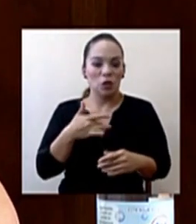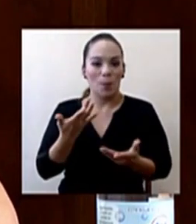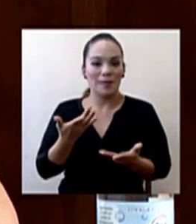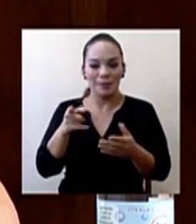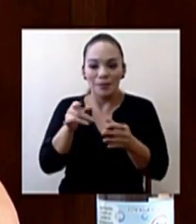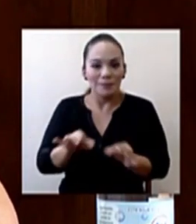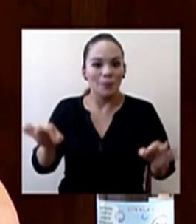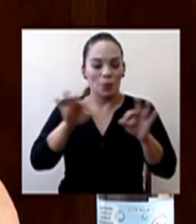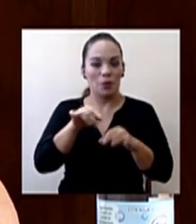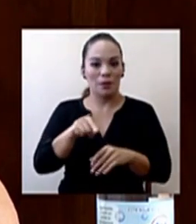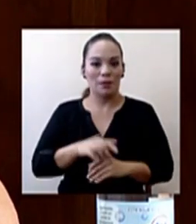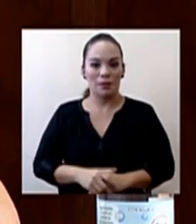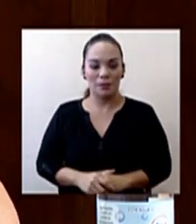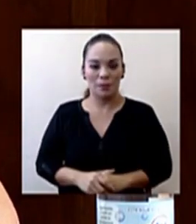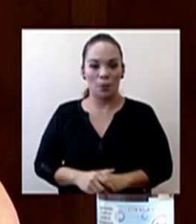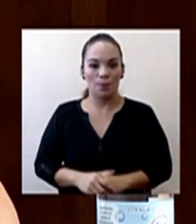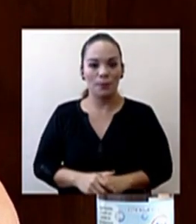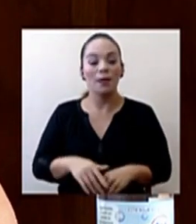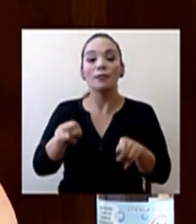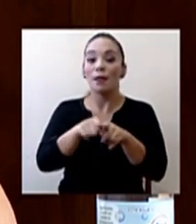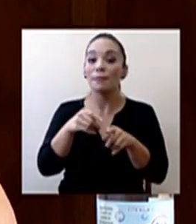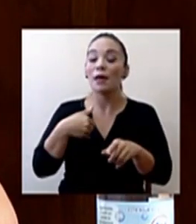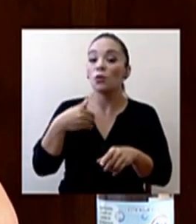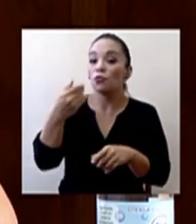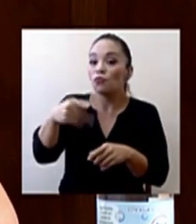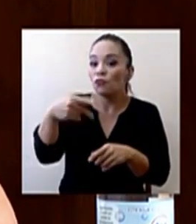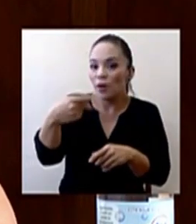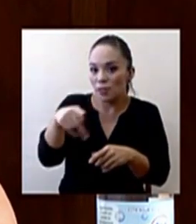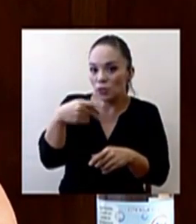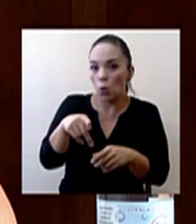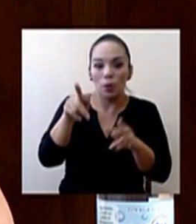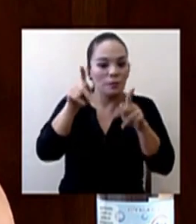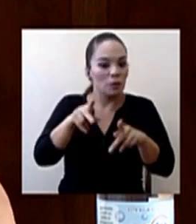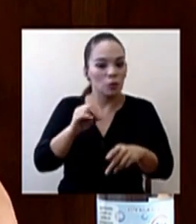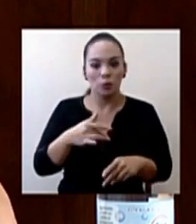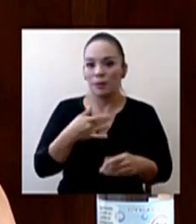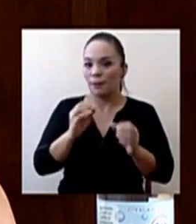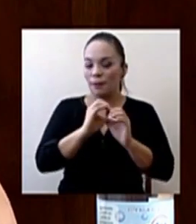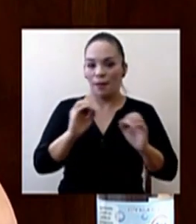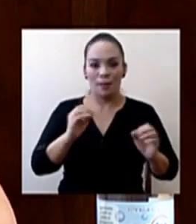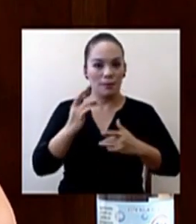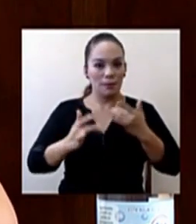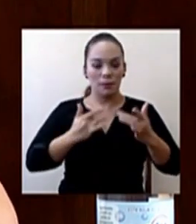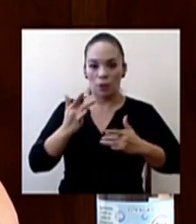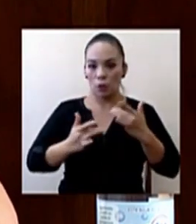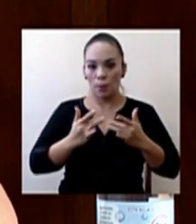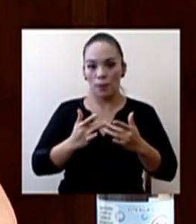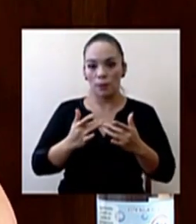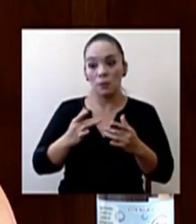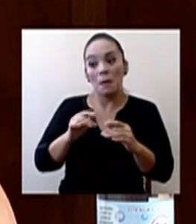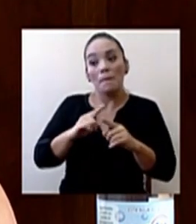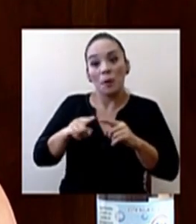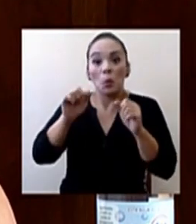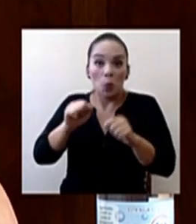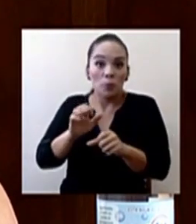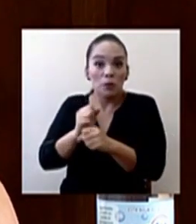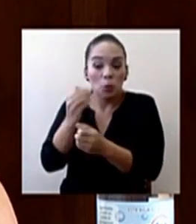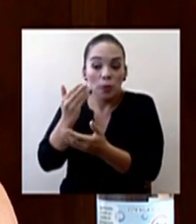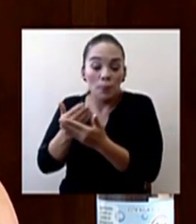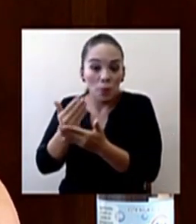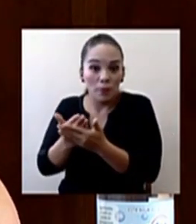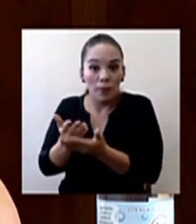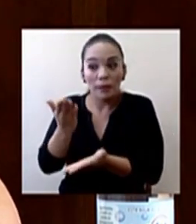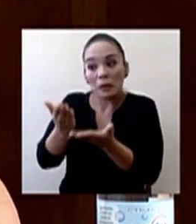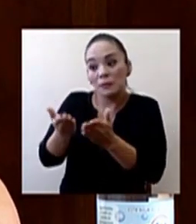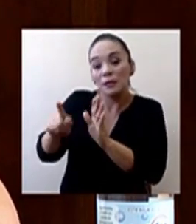También hay un riesgo con los asintomáticos que podemos hacerle una prueba en un momento determinado y puede